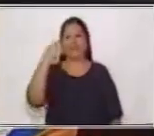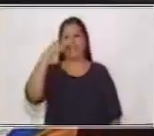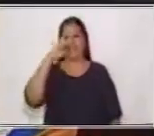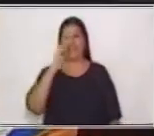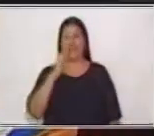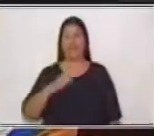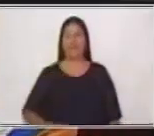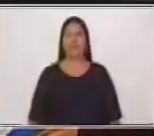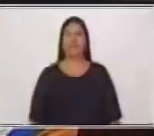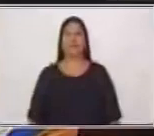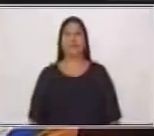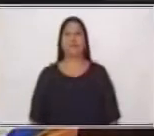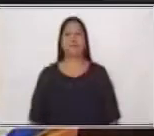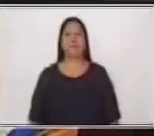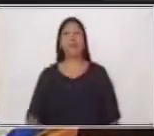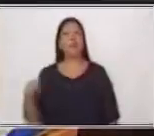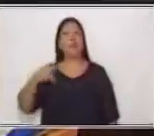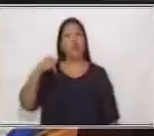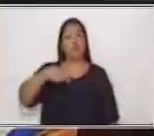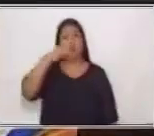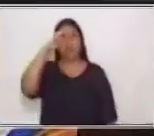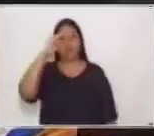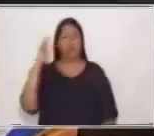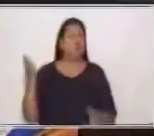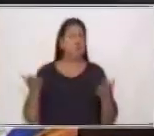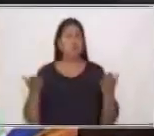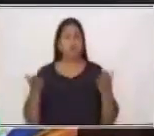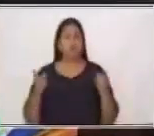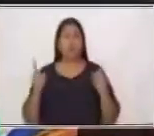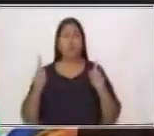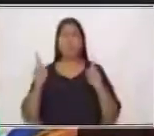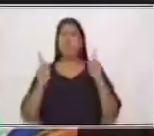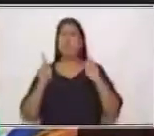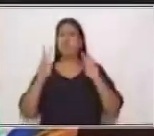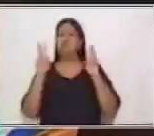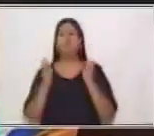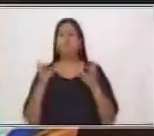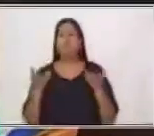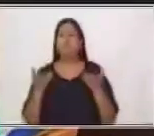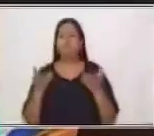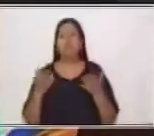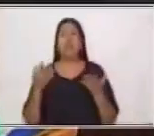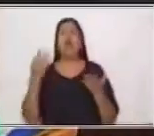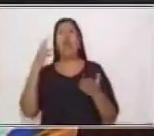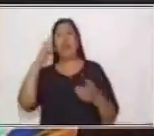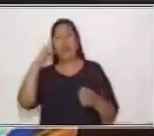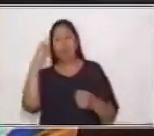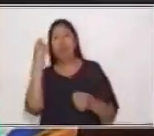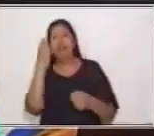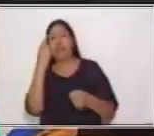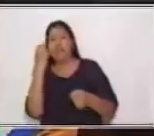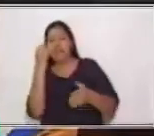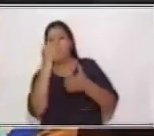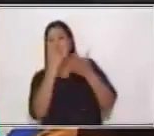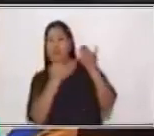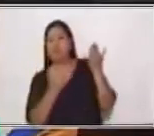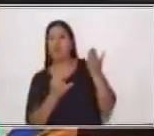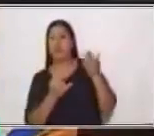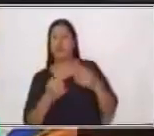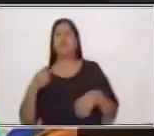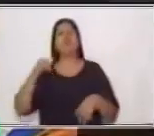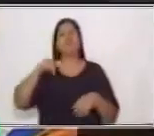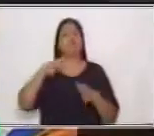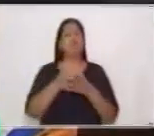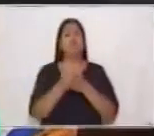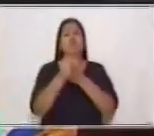oportunidad vamos a trabajar el tema Interpretación de Imágenes y vamos a desarrollar habilidades